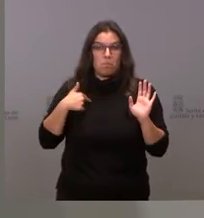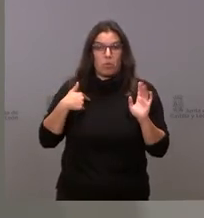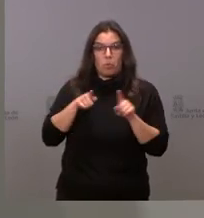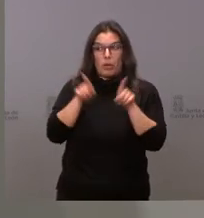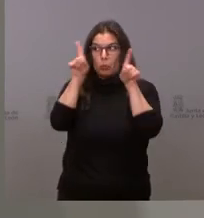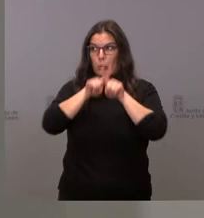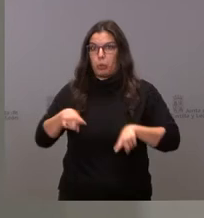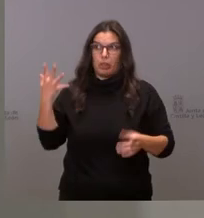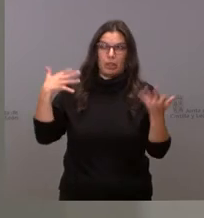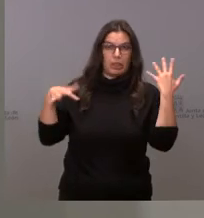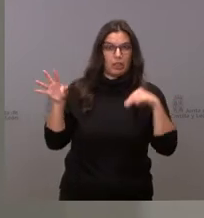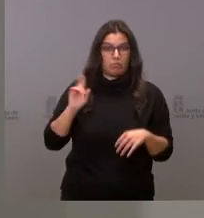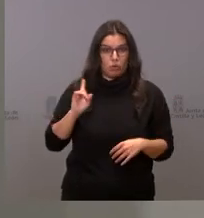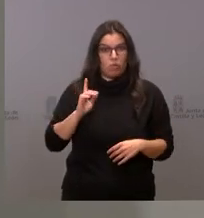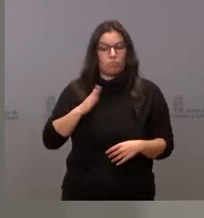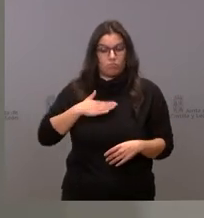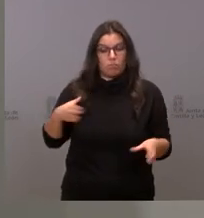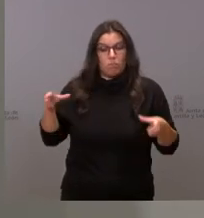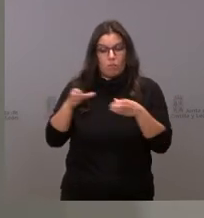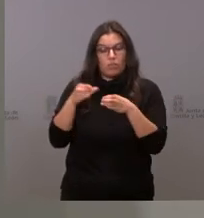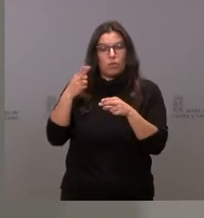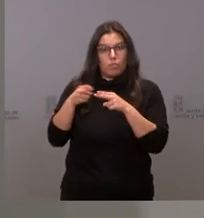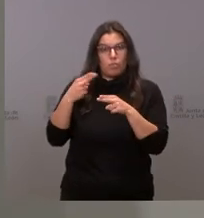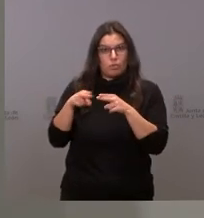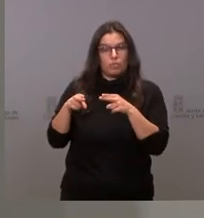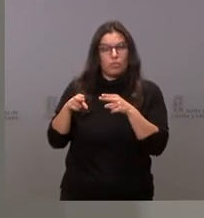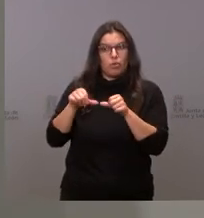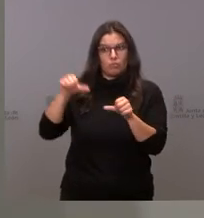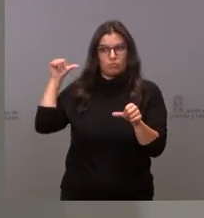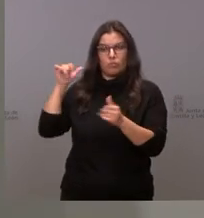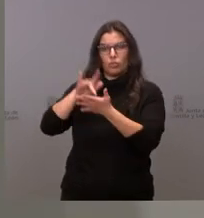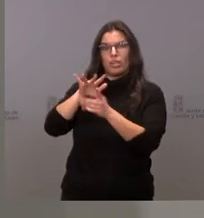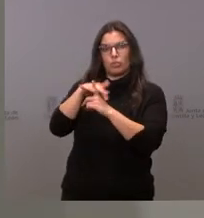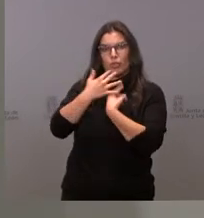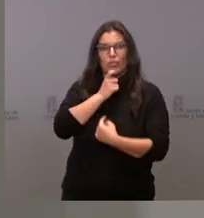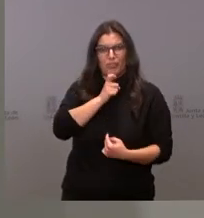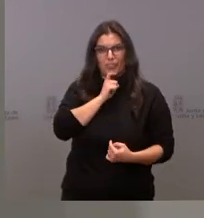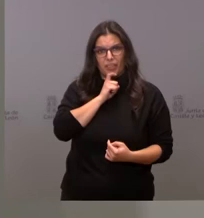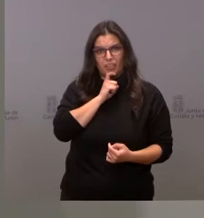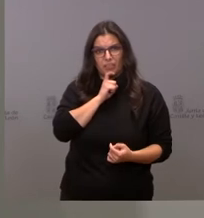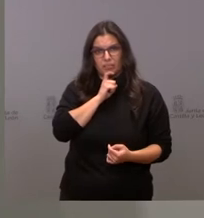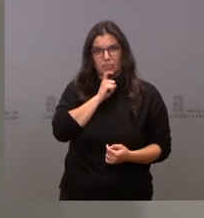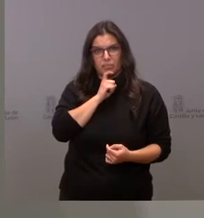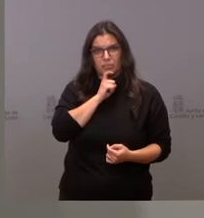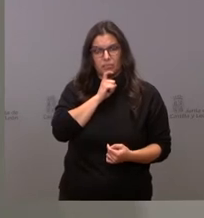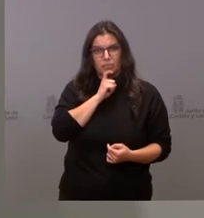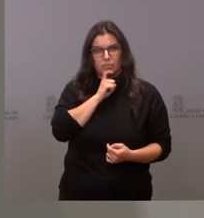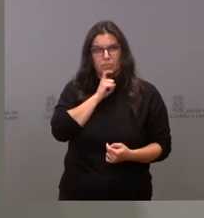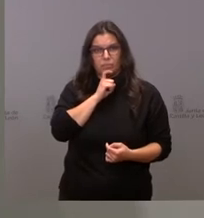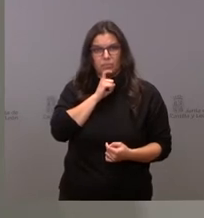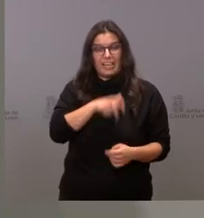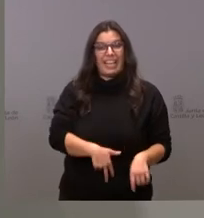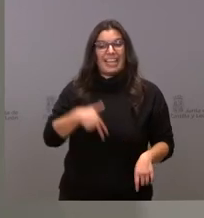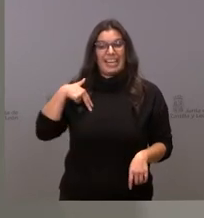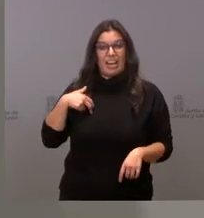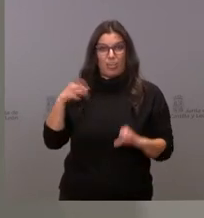responder a eso nuestro partido viene de una situación muy difícil del partido en el conjunto